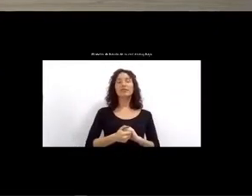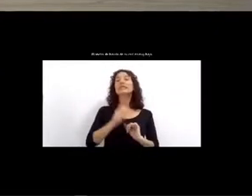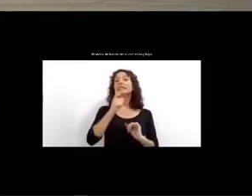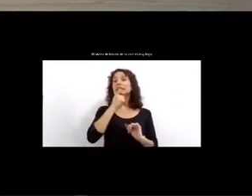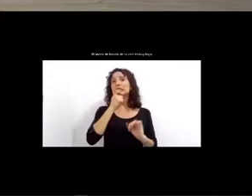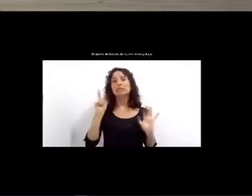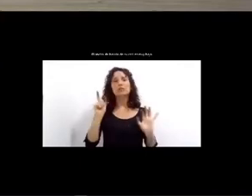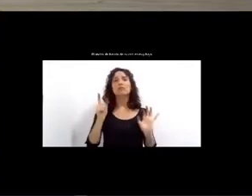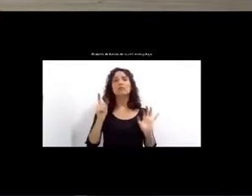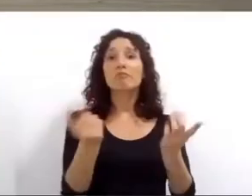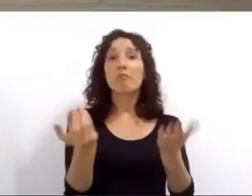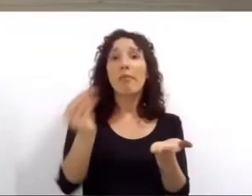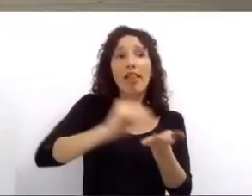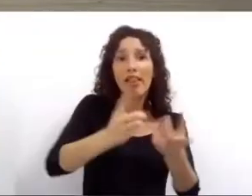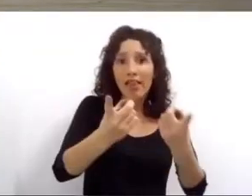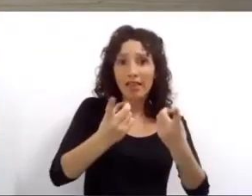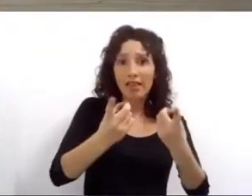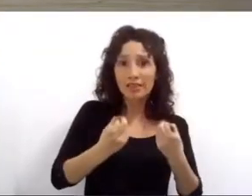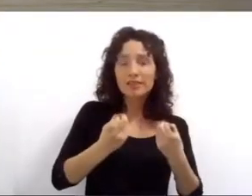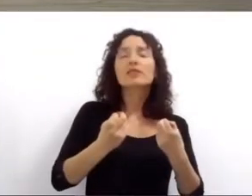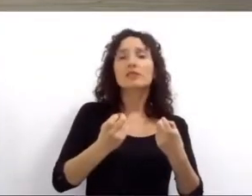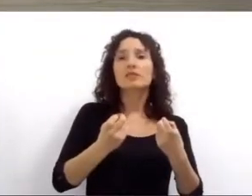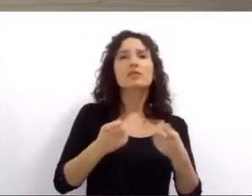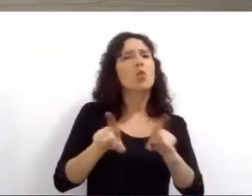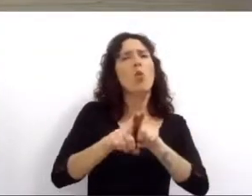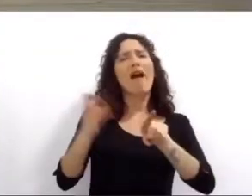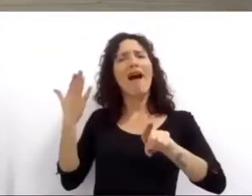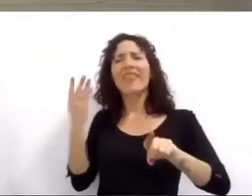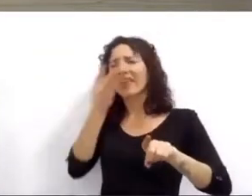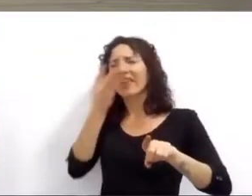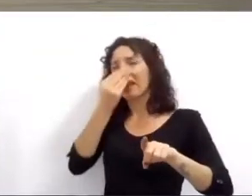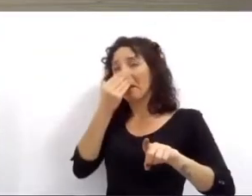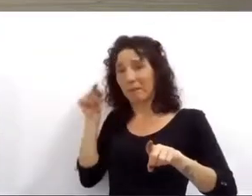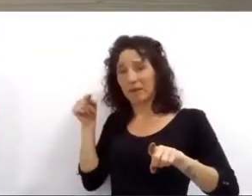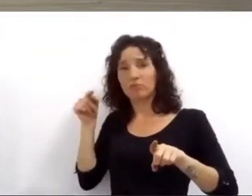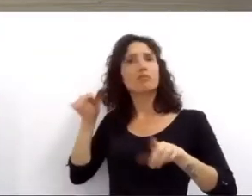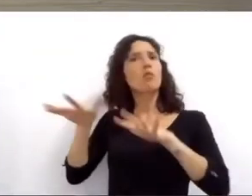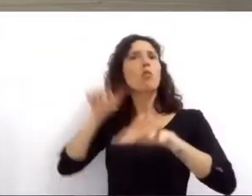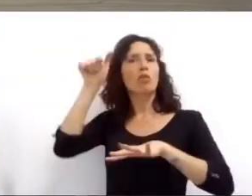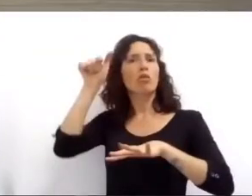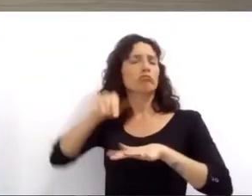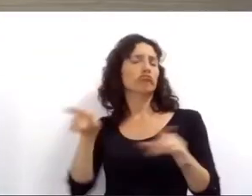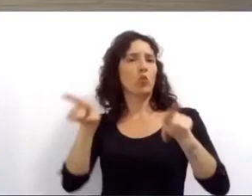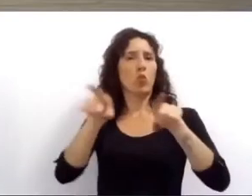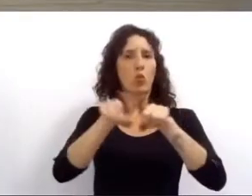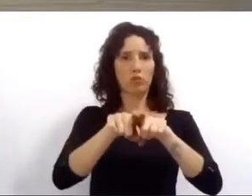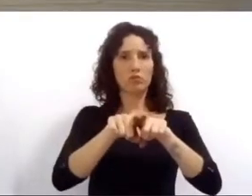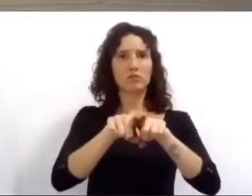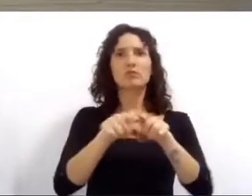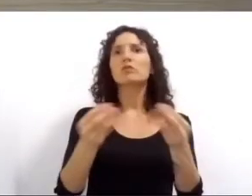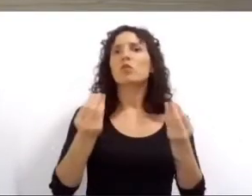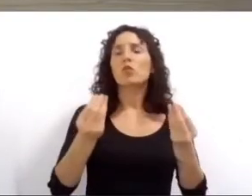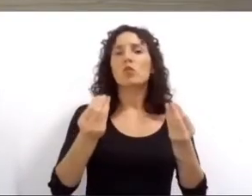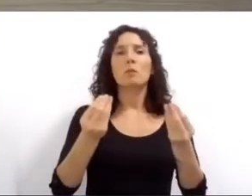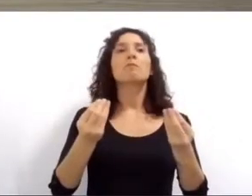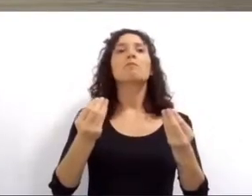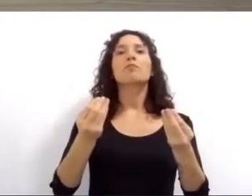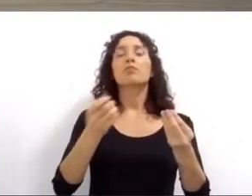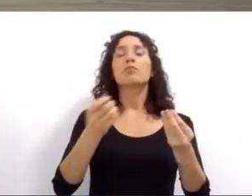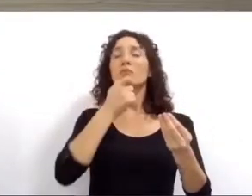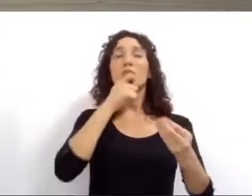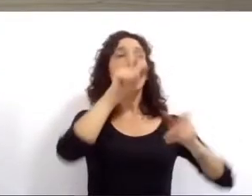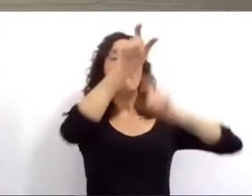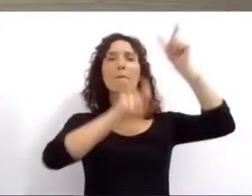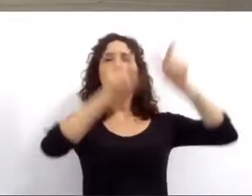falta, así como lo hicimos con la antigripal, estamos en condiciones, y así lo ofrecemos, de inocular a los pacientes de